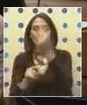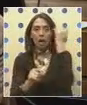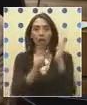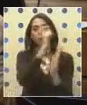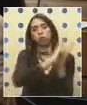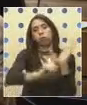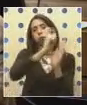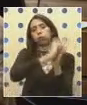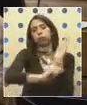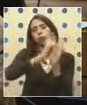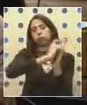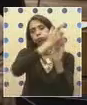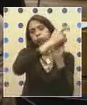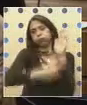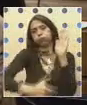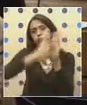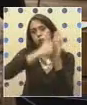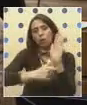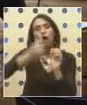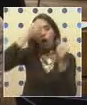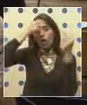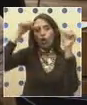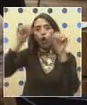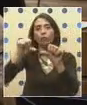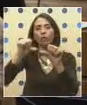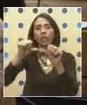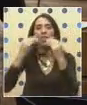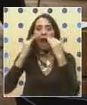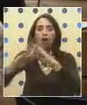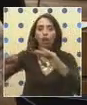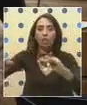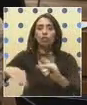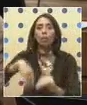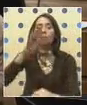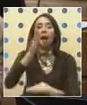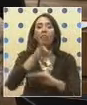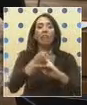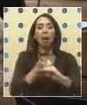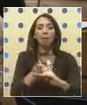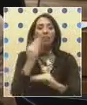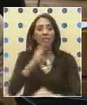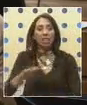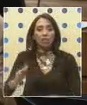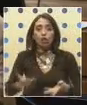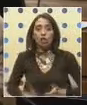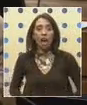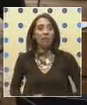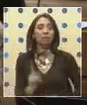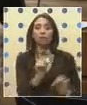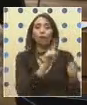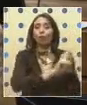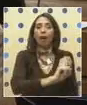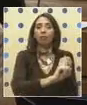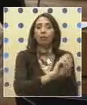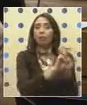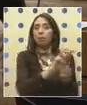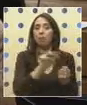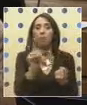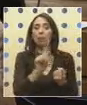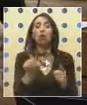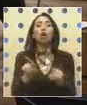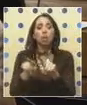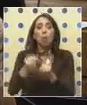artículos condenando a aquellos niños. Hoy día más de la mitad de los niños nacen fuera del matrimonio y son igual de